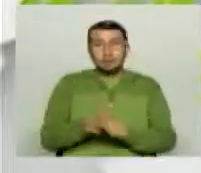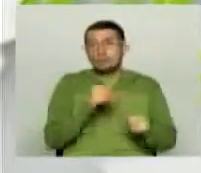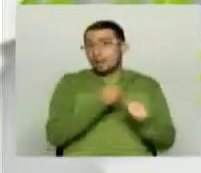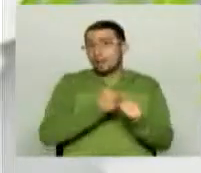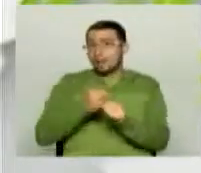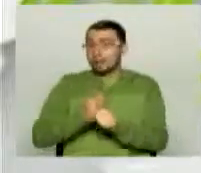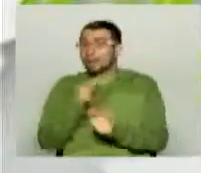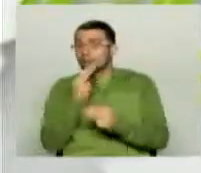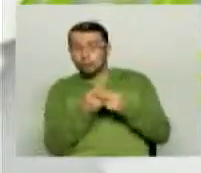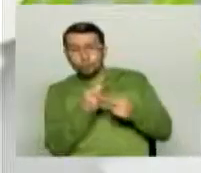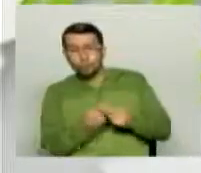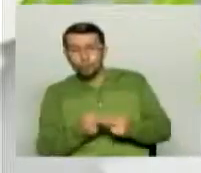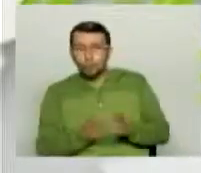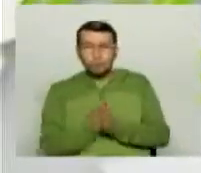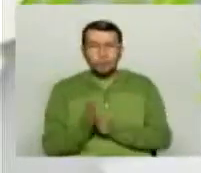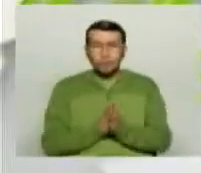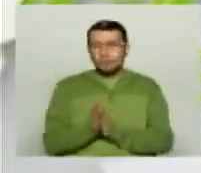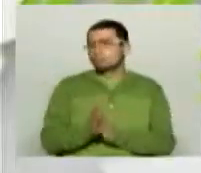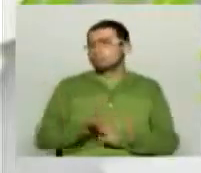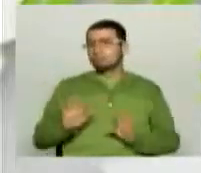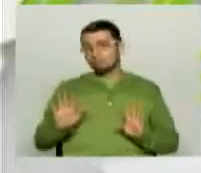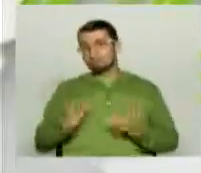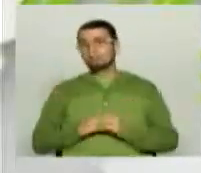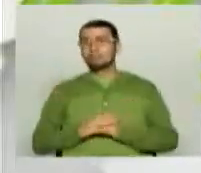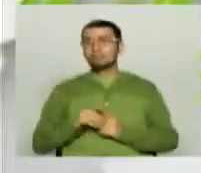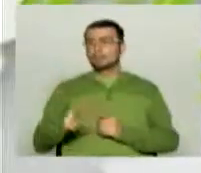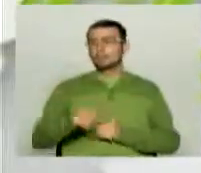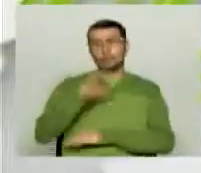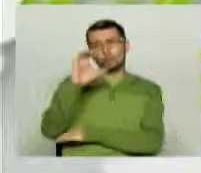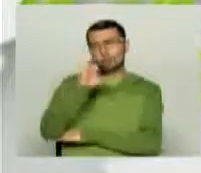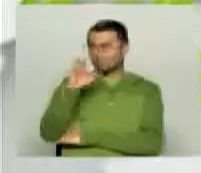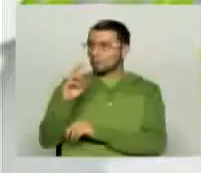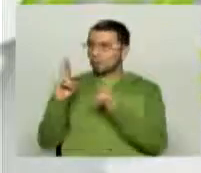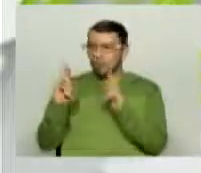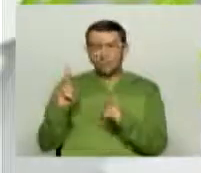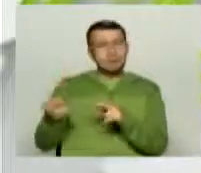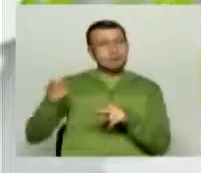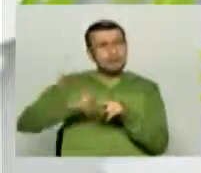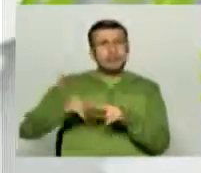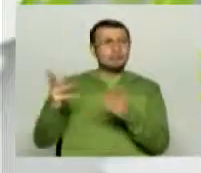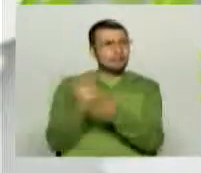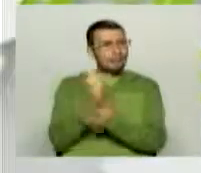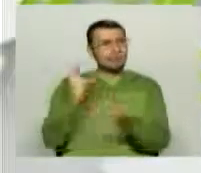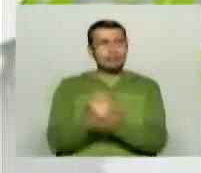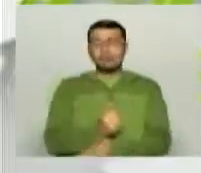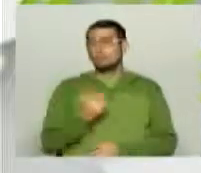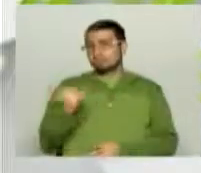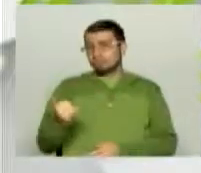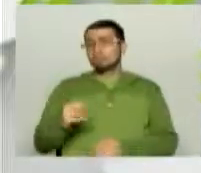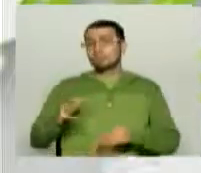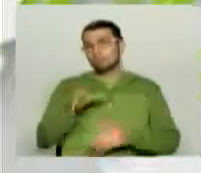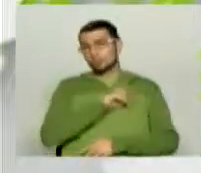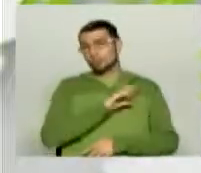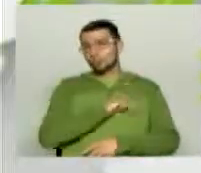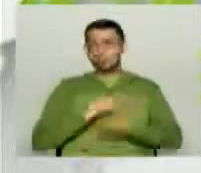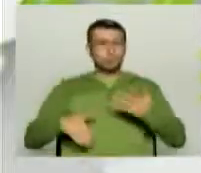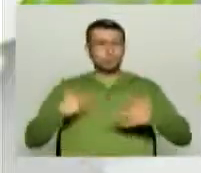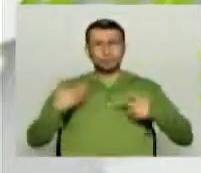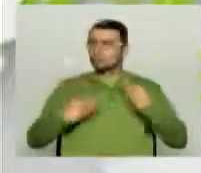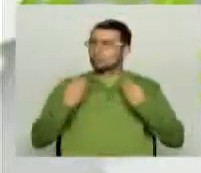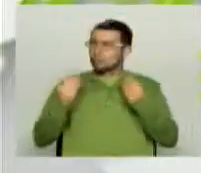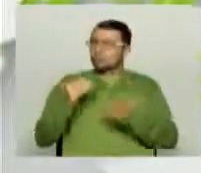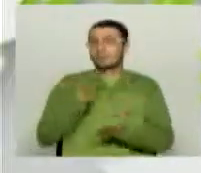pronósticos y a la hora repetimos de las victorias de la selección que ojalá vengan muchas más hay que celebrar con muchísima